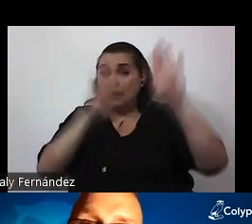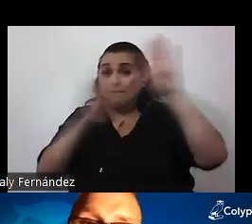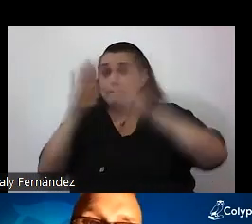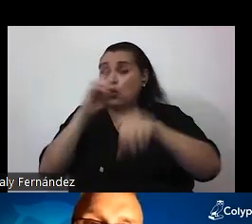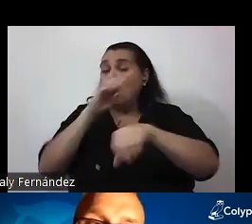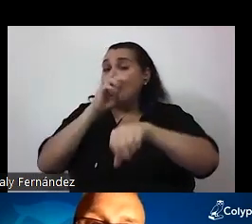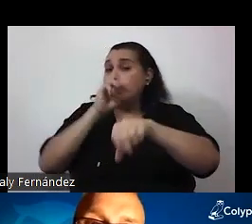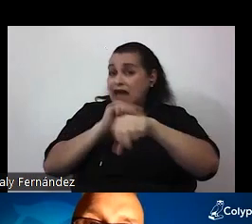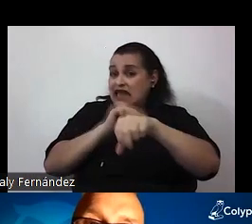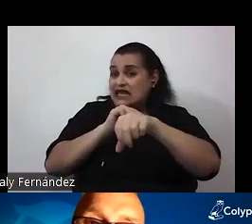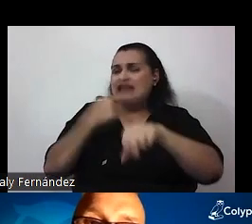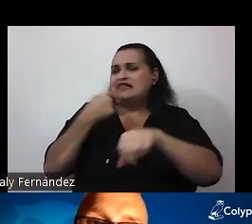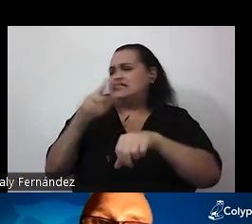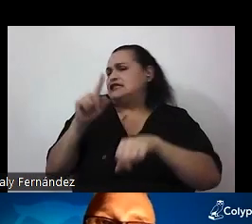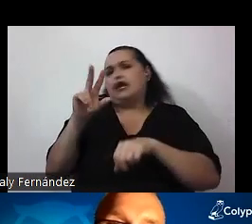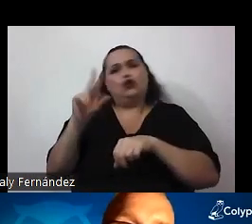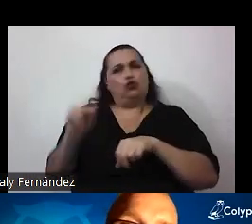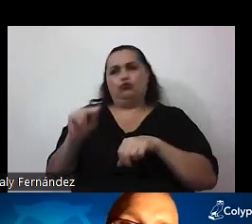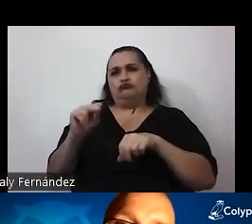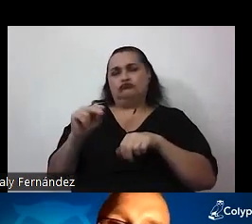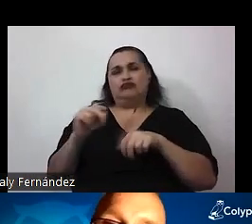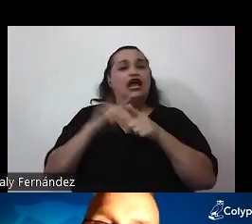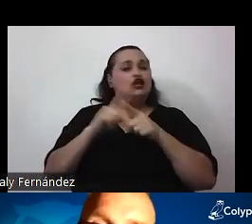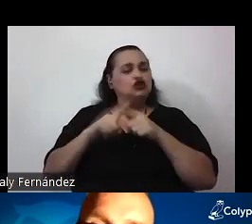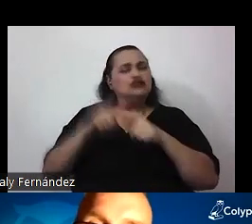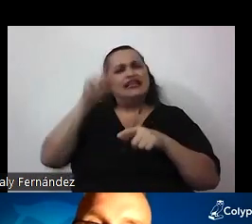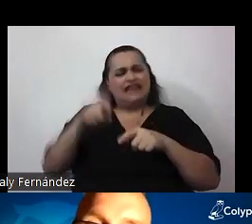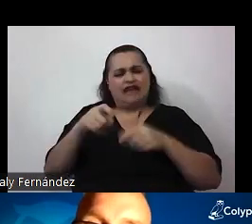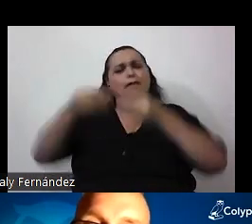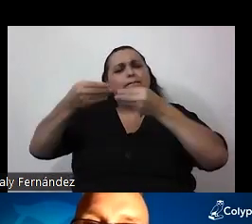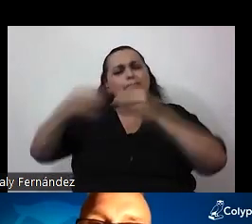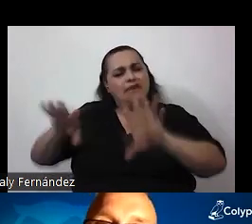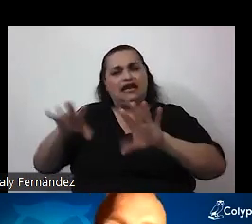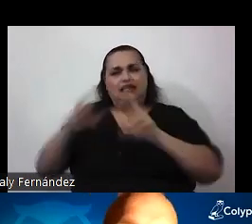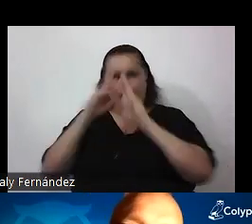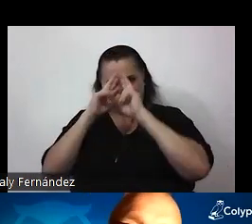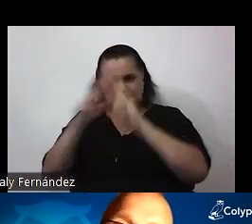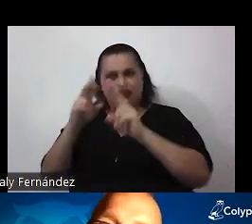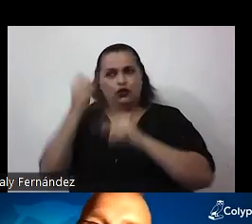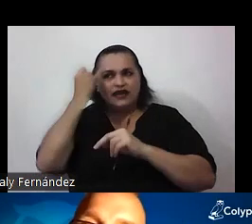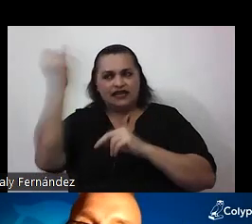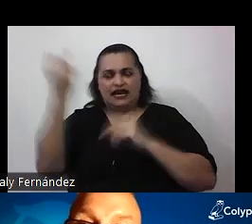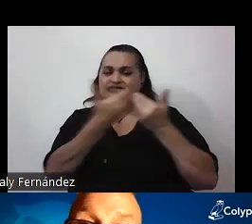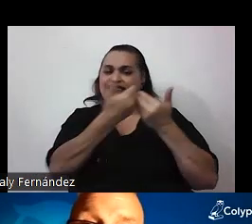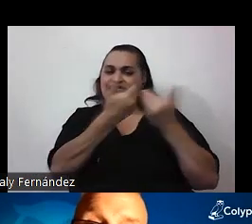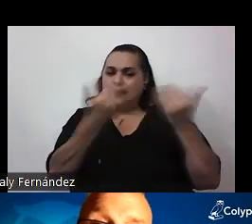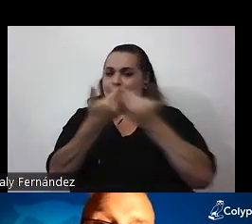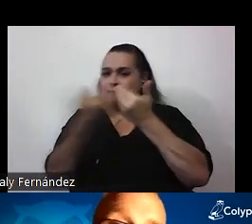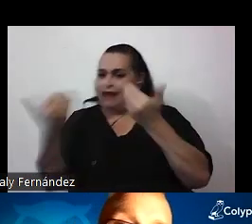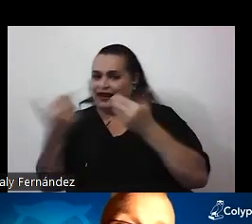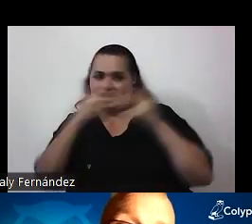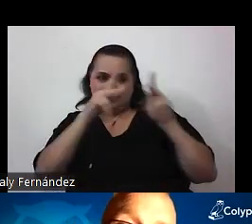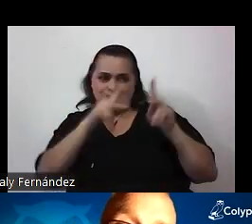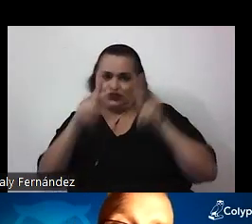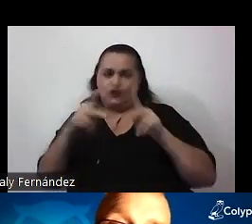esa idea entonces hay que perderle el respeto a las ideas tenemos que separar a las personas de las ideas esto también es importante